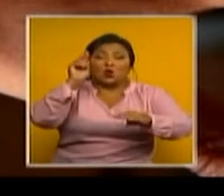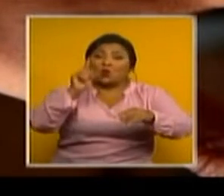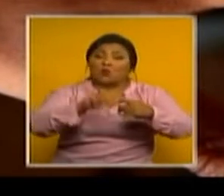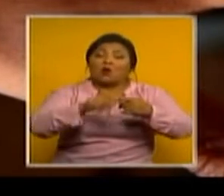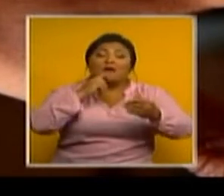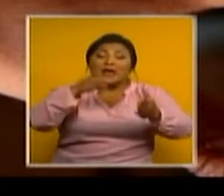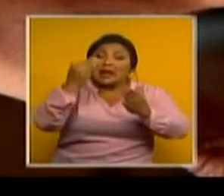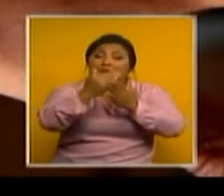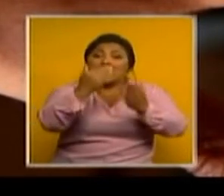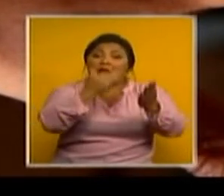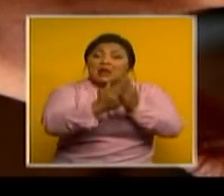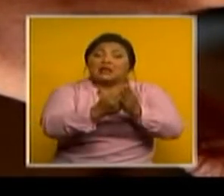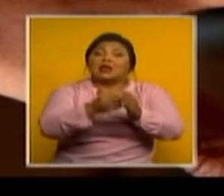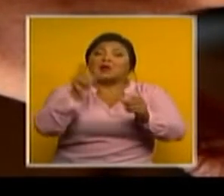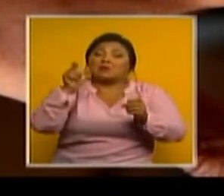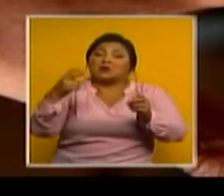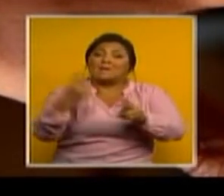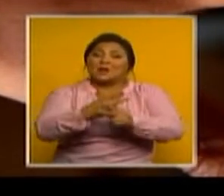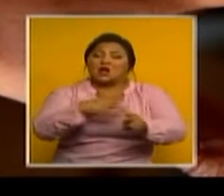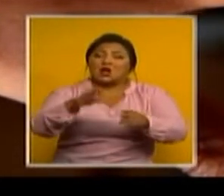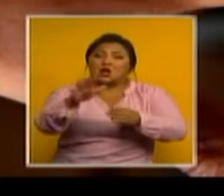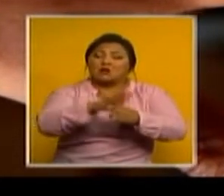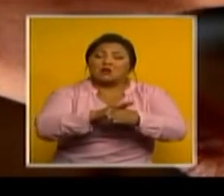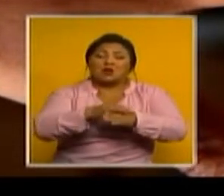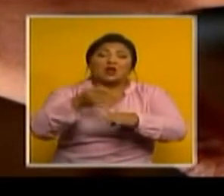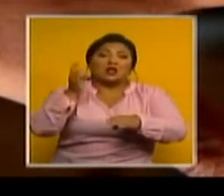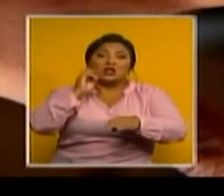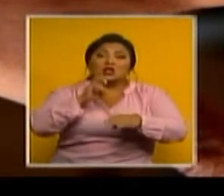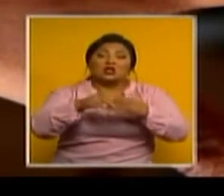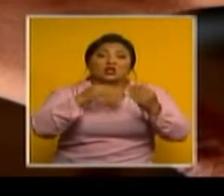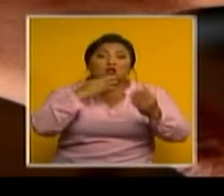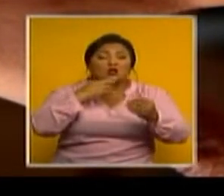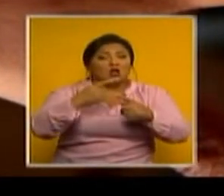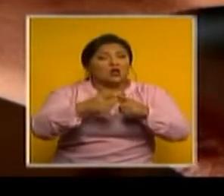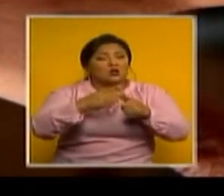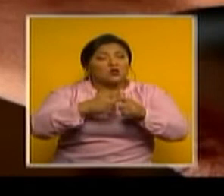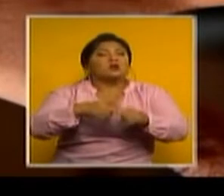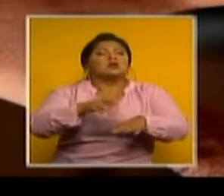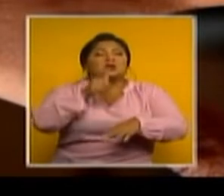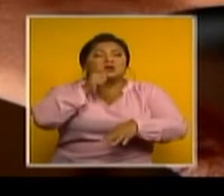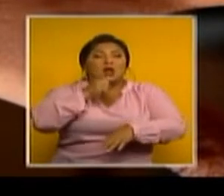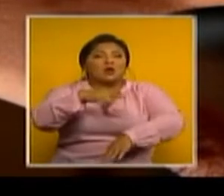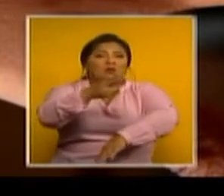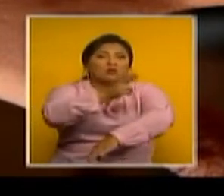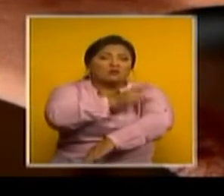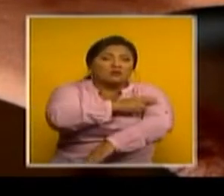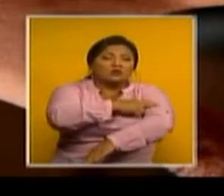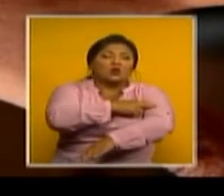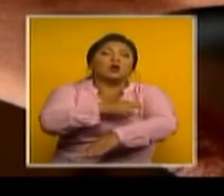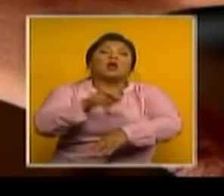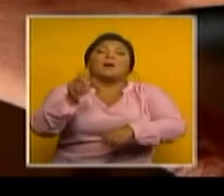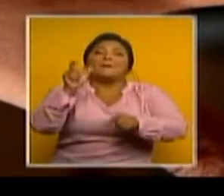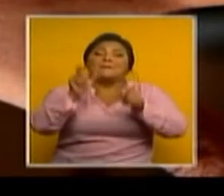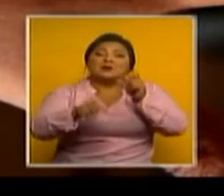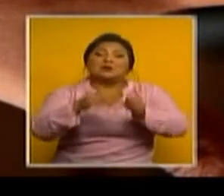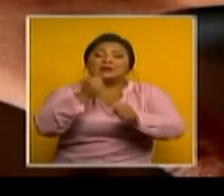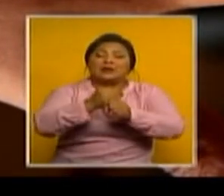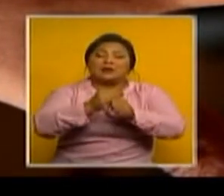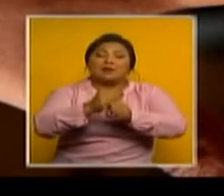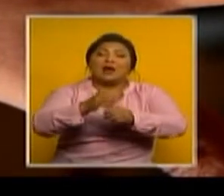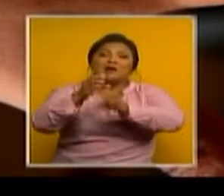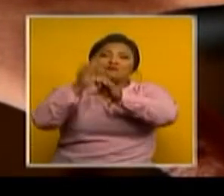lista negra de violadores y abusadores de niños pues los educadores conductores de expreso escolar